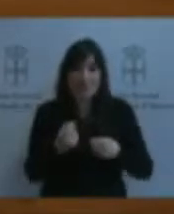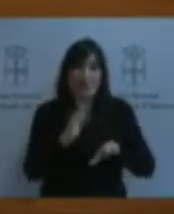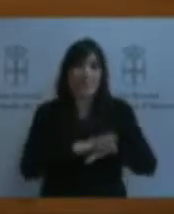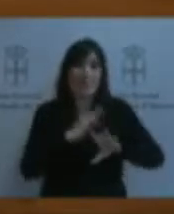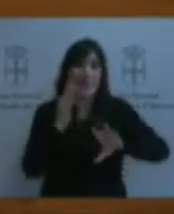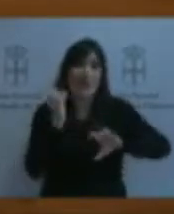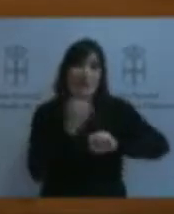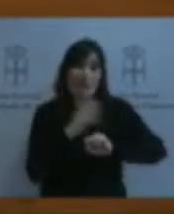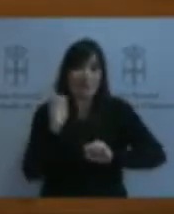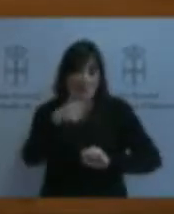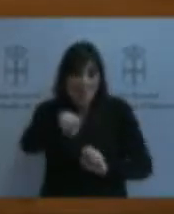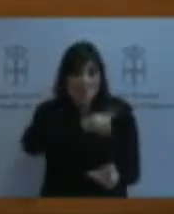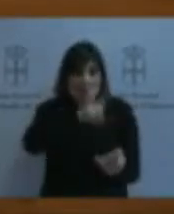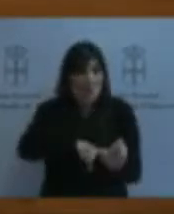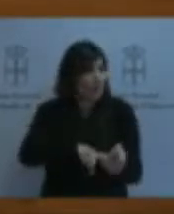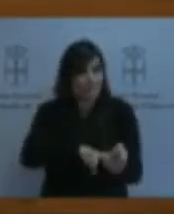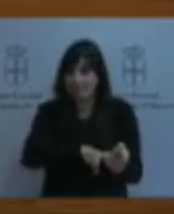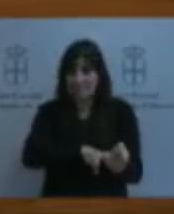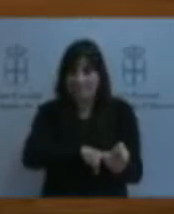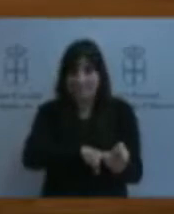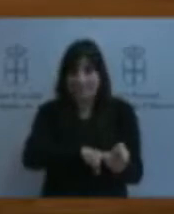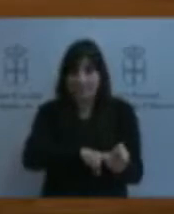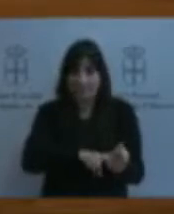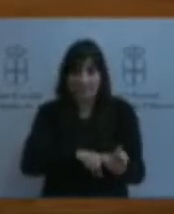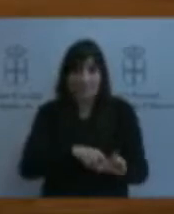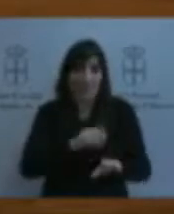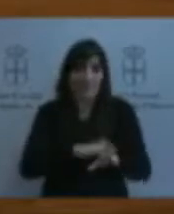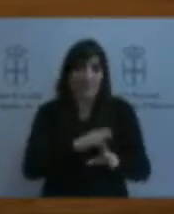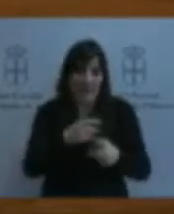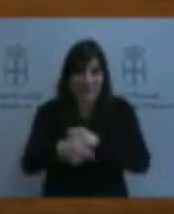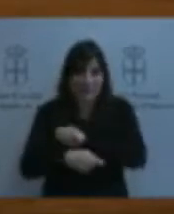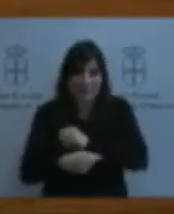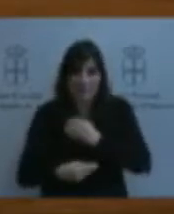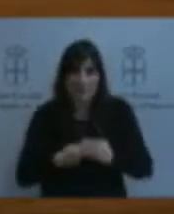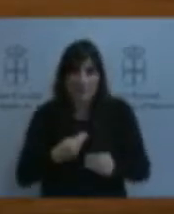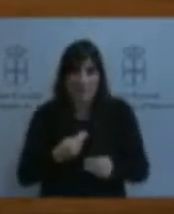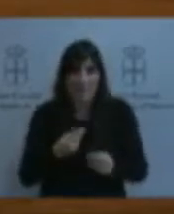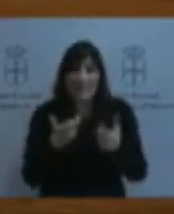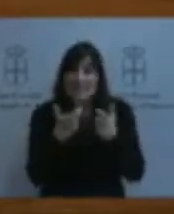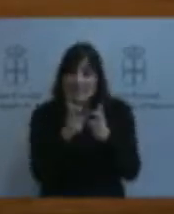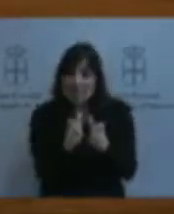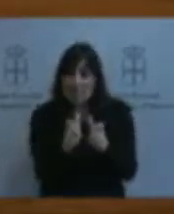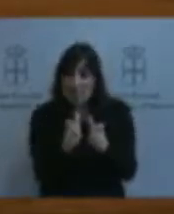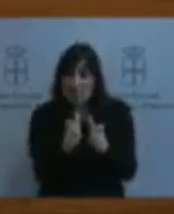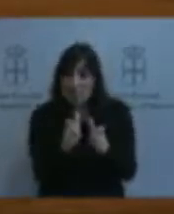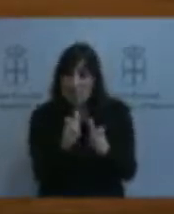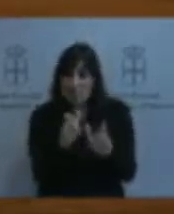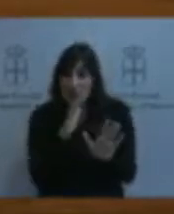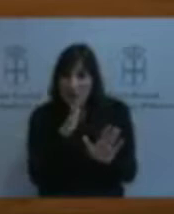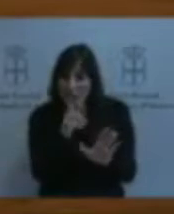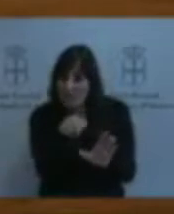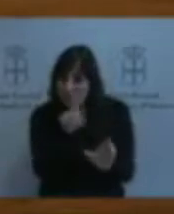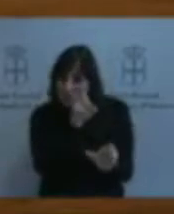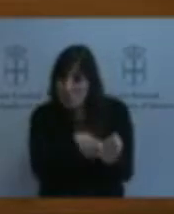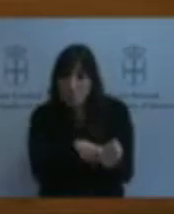-pesqueros, para estas estrategias. El sector no ha sido partícipe mayoritario, alguna parte del sector sí,